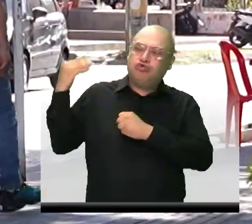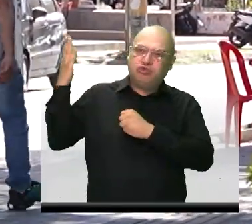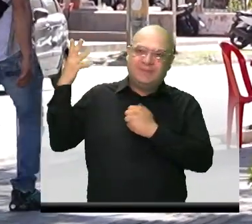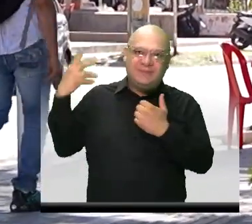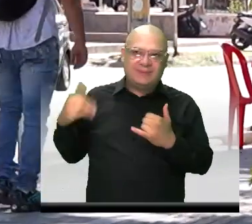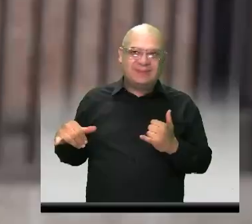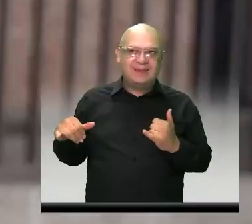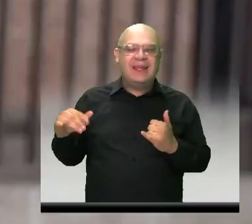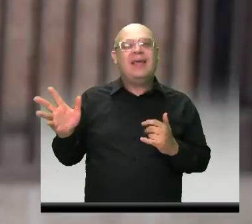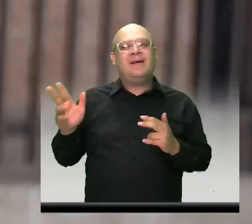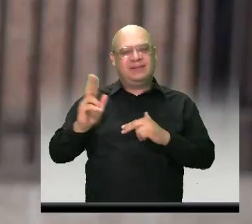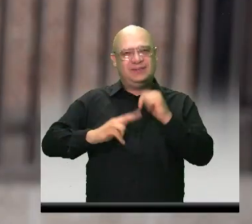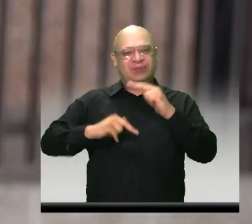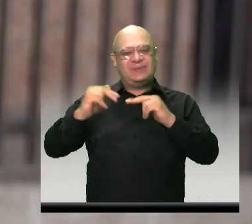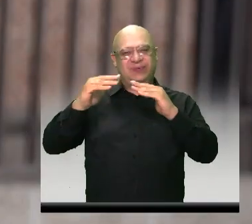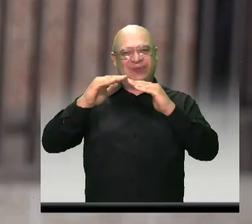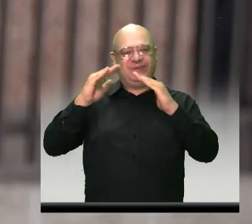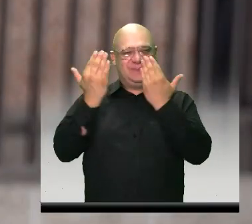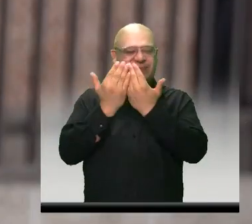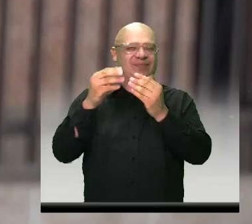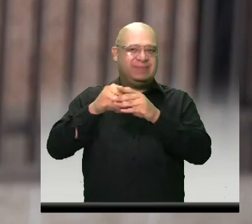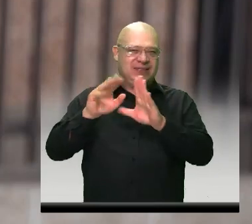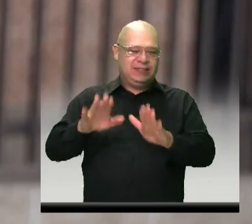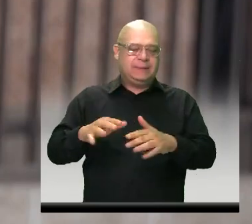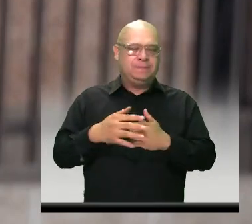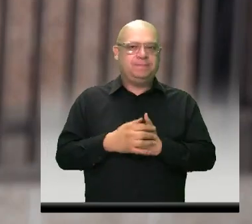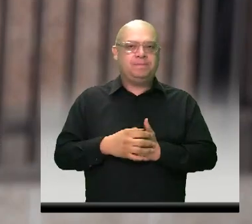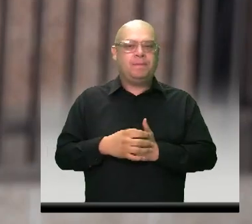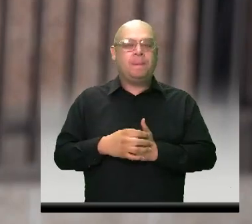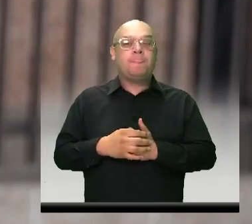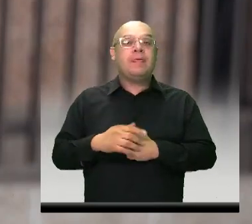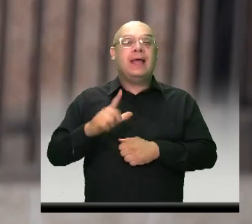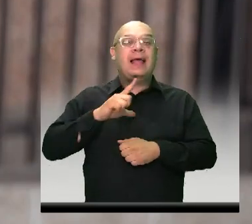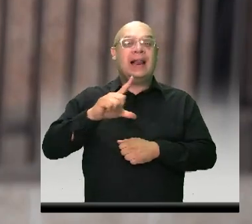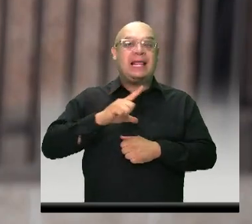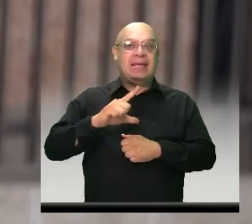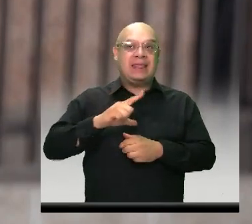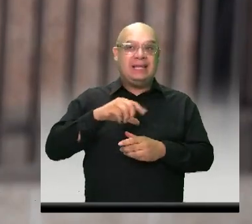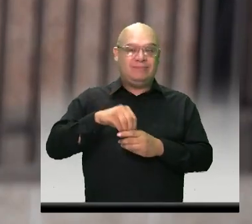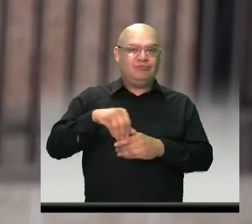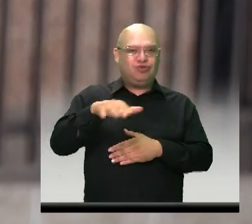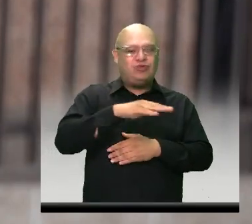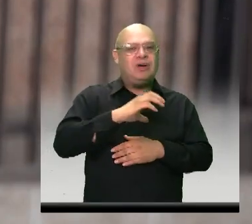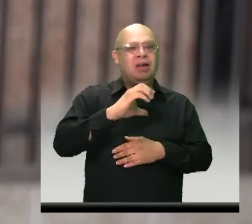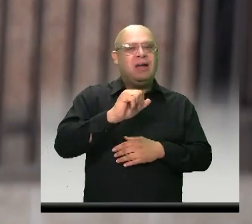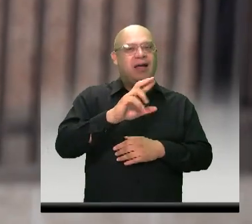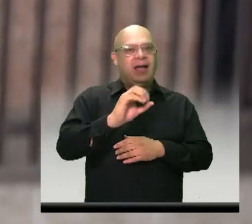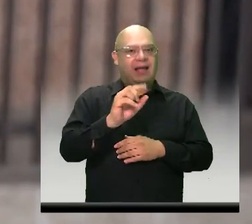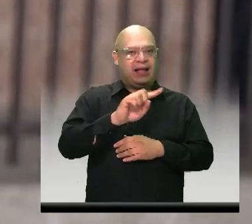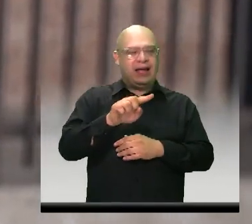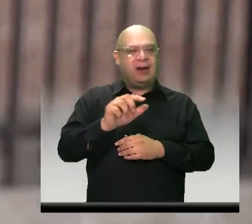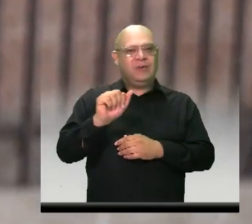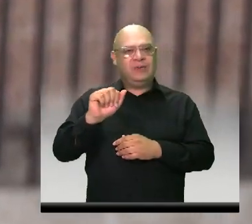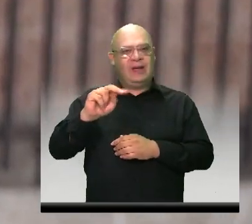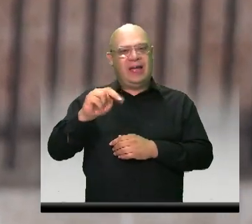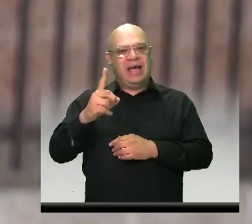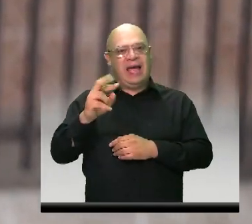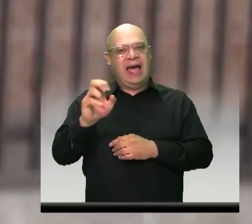es ahora. Cuando el líder comunal de aquí, Carlos Andrés Trujillo, el mejor líder que yo conozco,